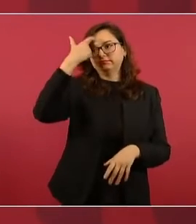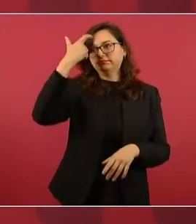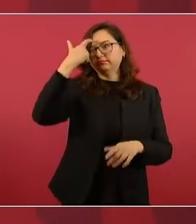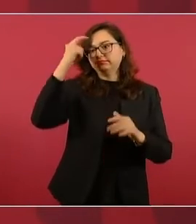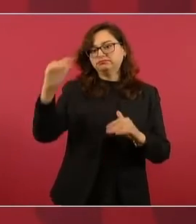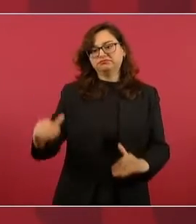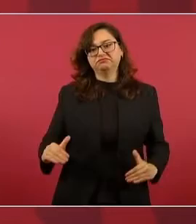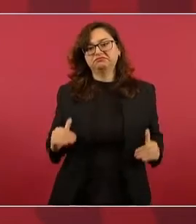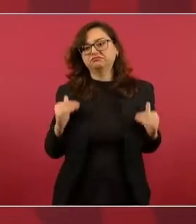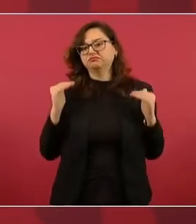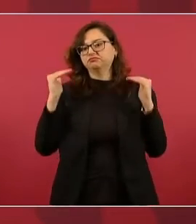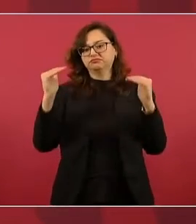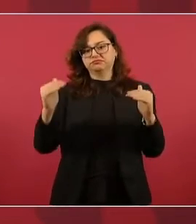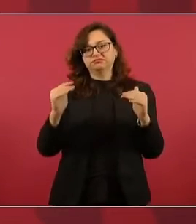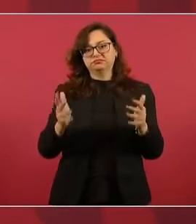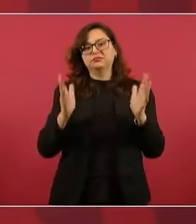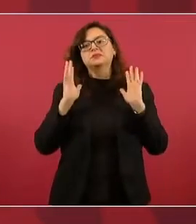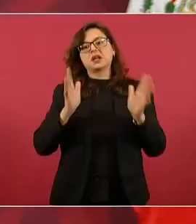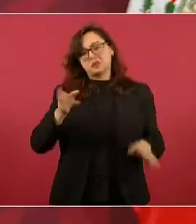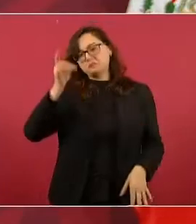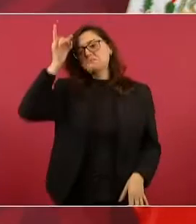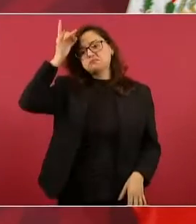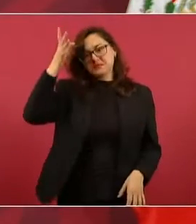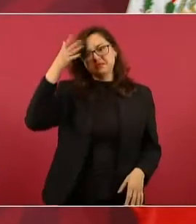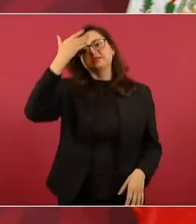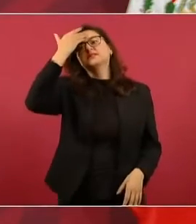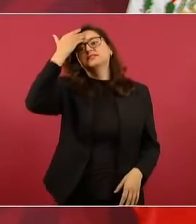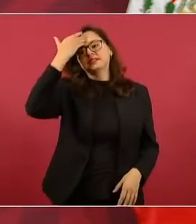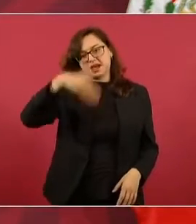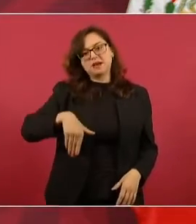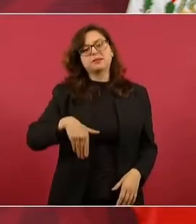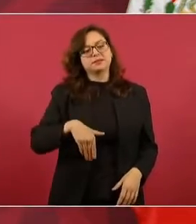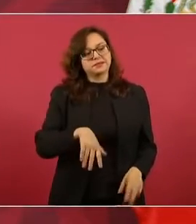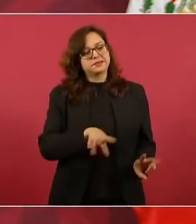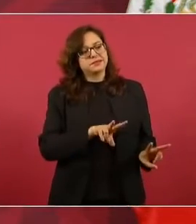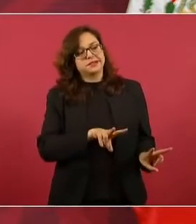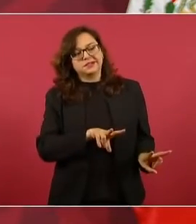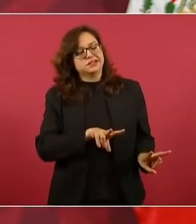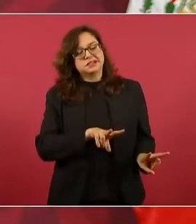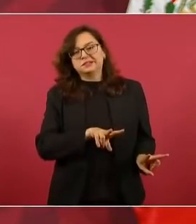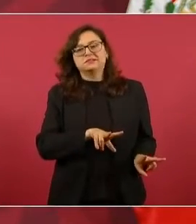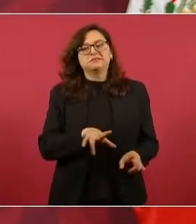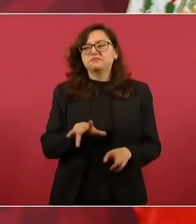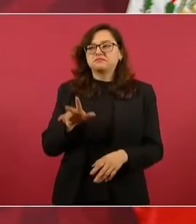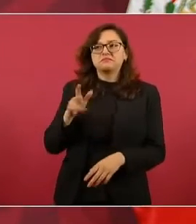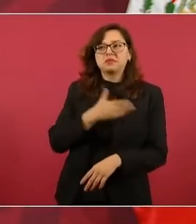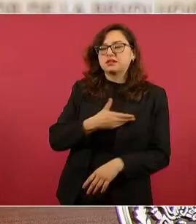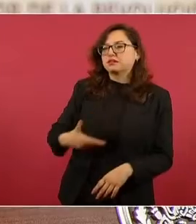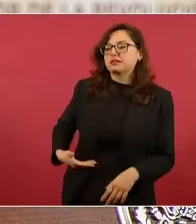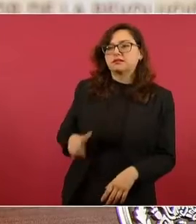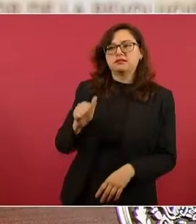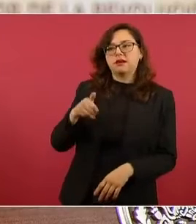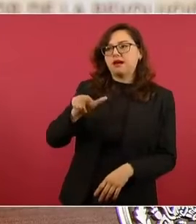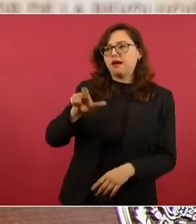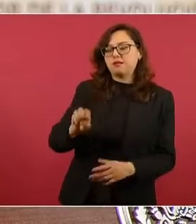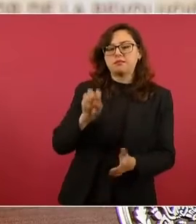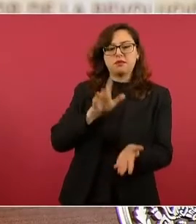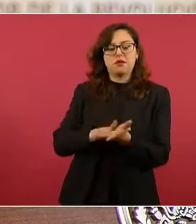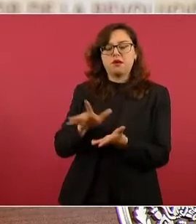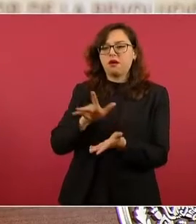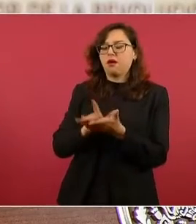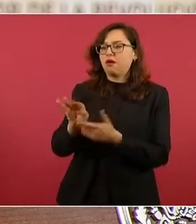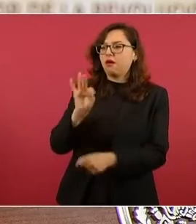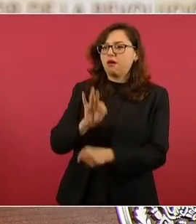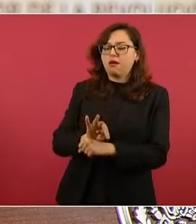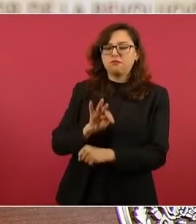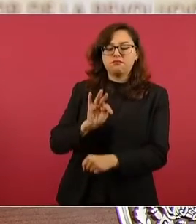y nos está apoyando, no se respalda.